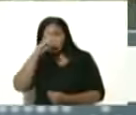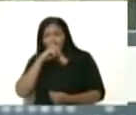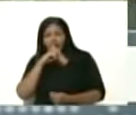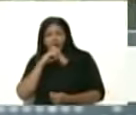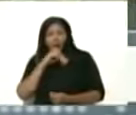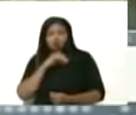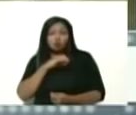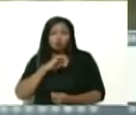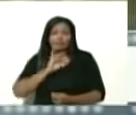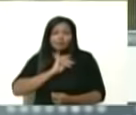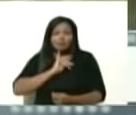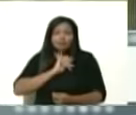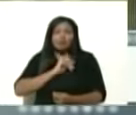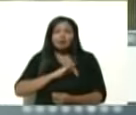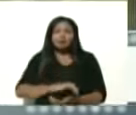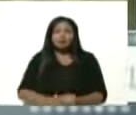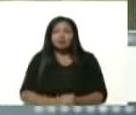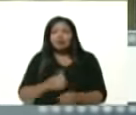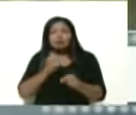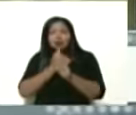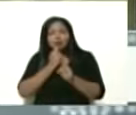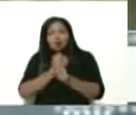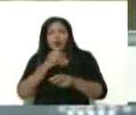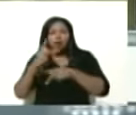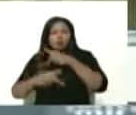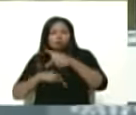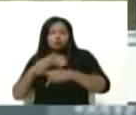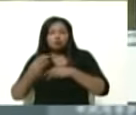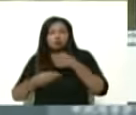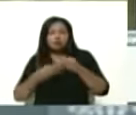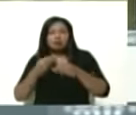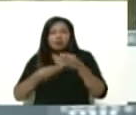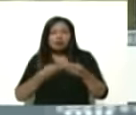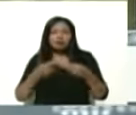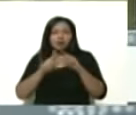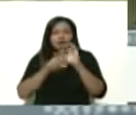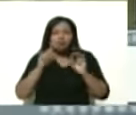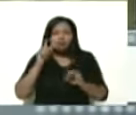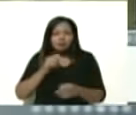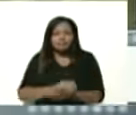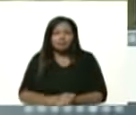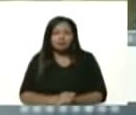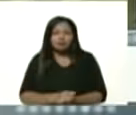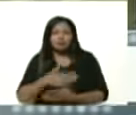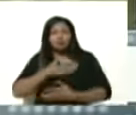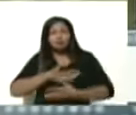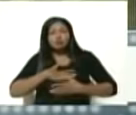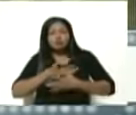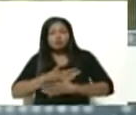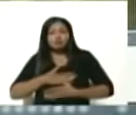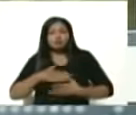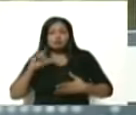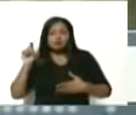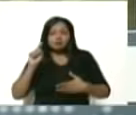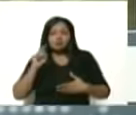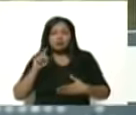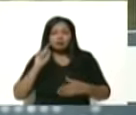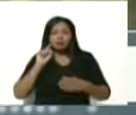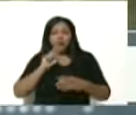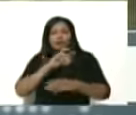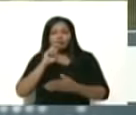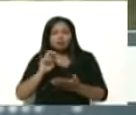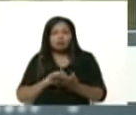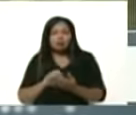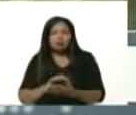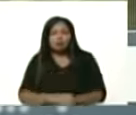¿Con qué? Con el trabajo, con la producción, con la creación de riqueza nacional, con la satisfacción de las necesidades nacionales, con